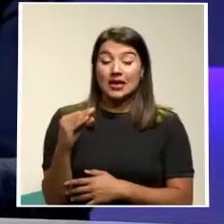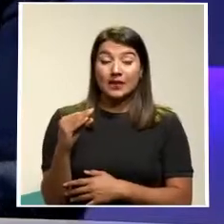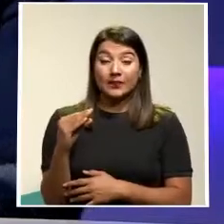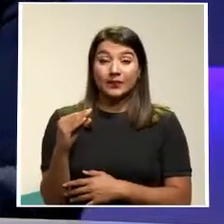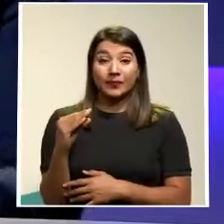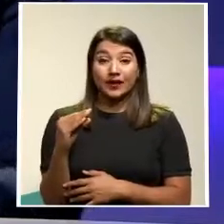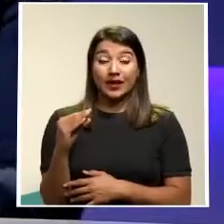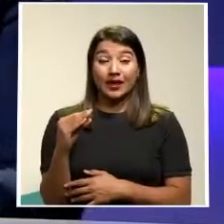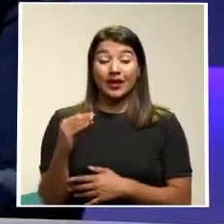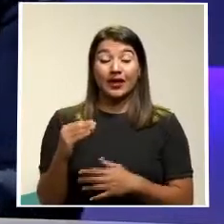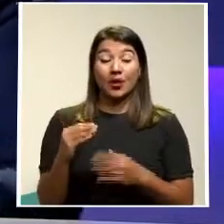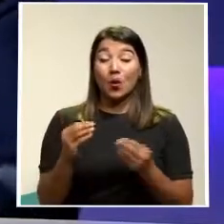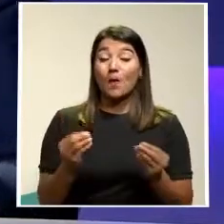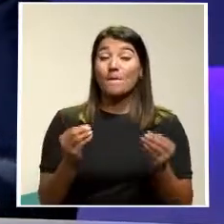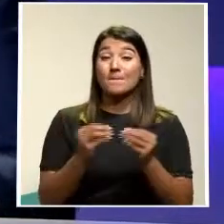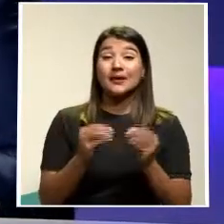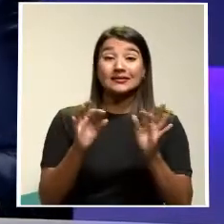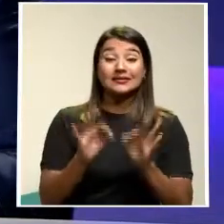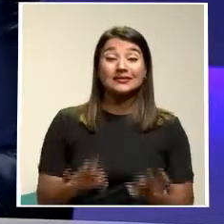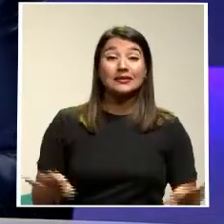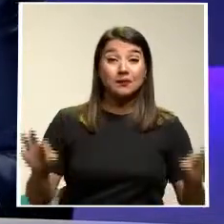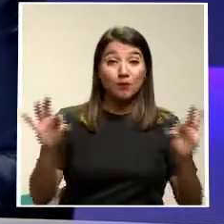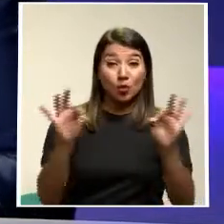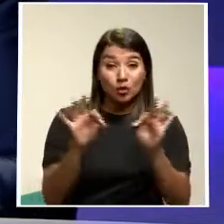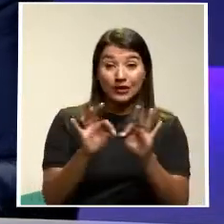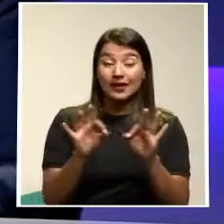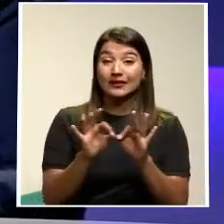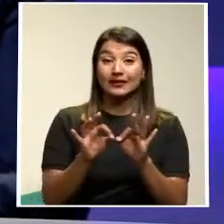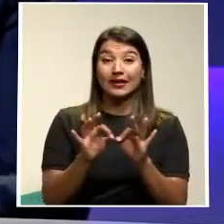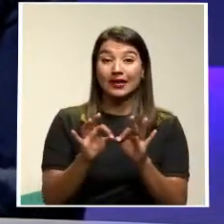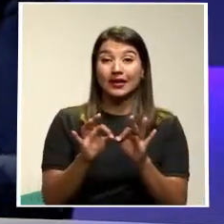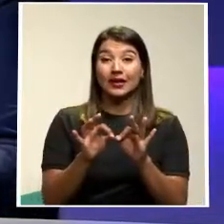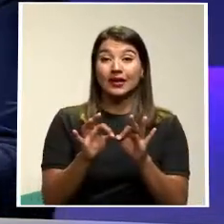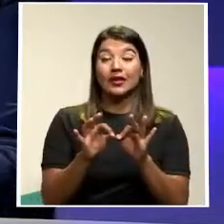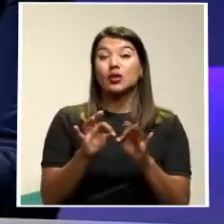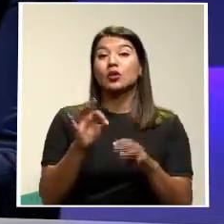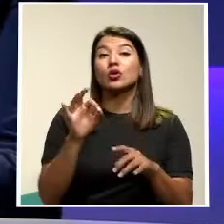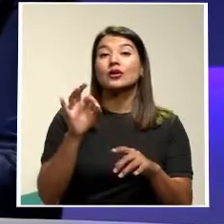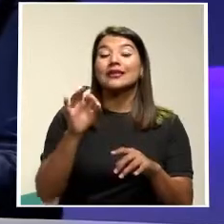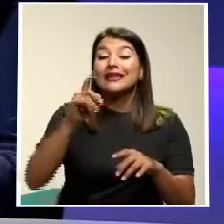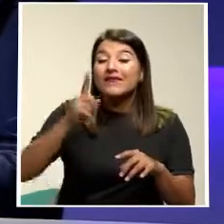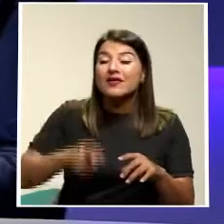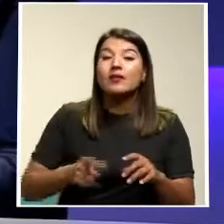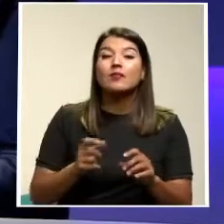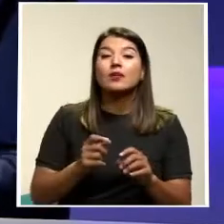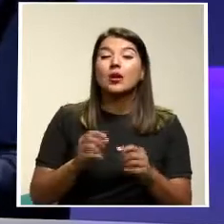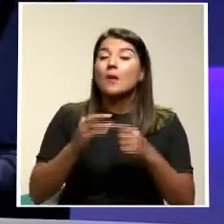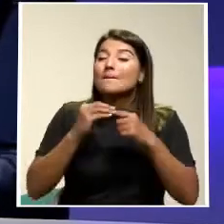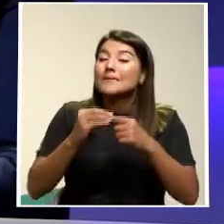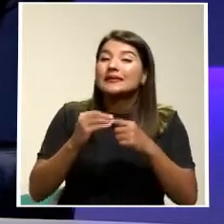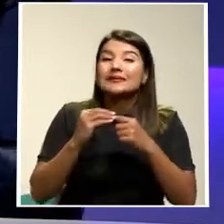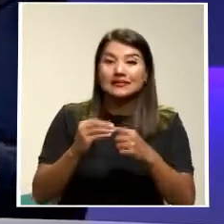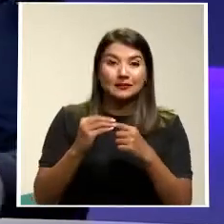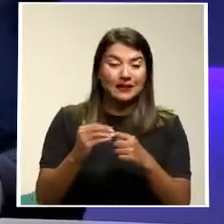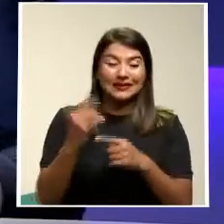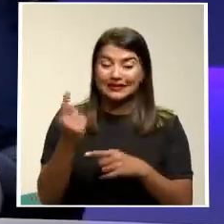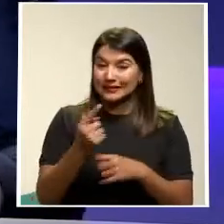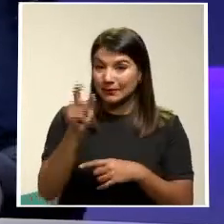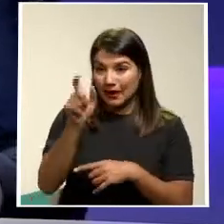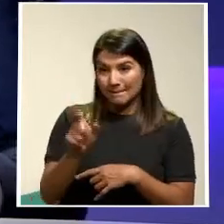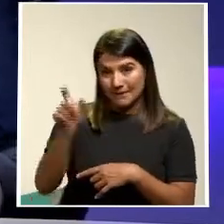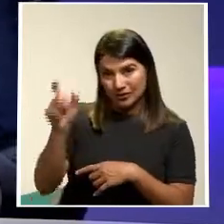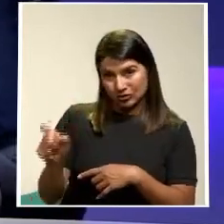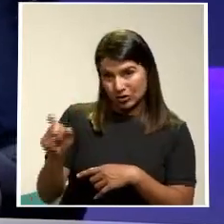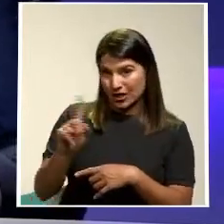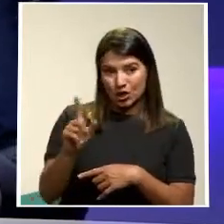El sentido Es que no se desplace El uso De la tecnología Por las personas Hay que poner A las personas En el centro De las relaciones Laborales Para